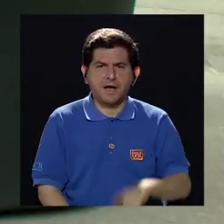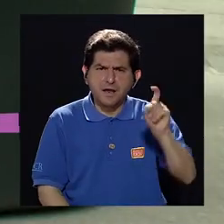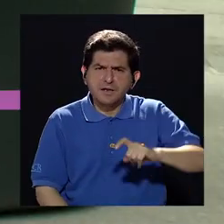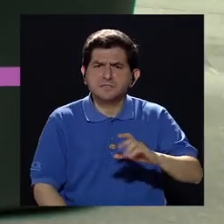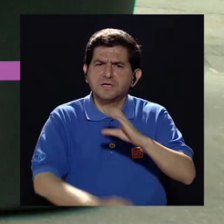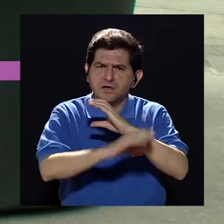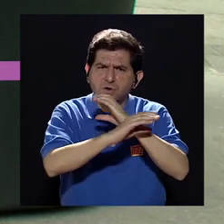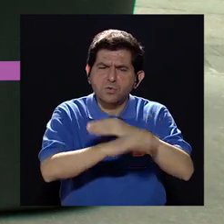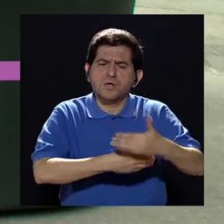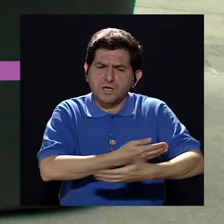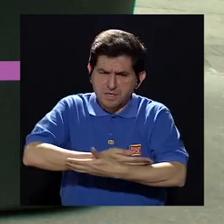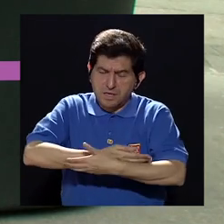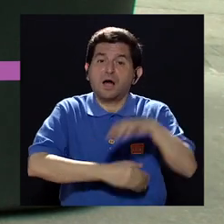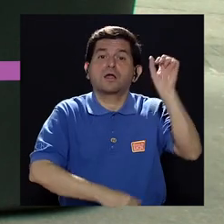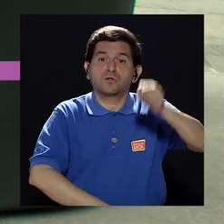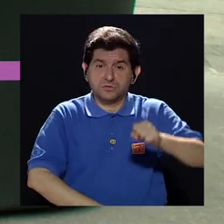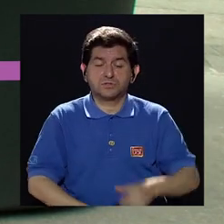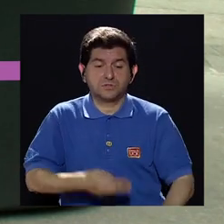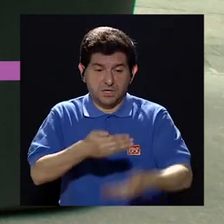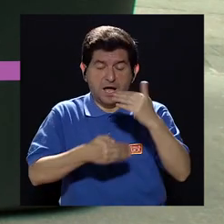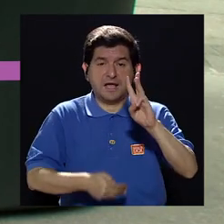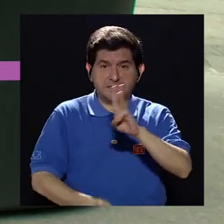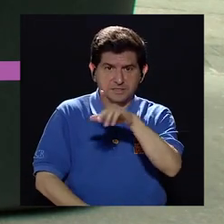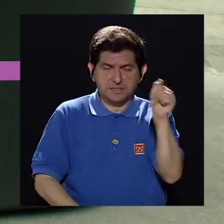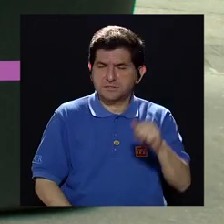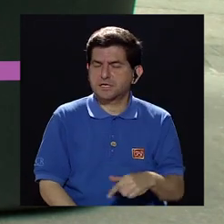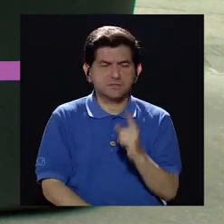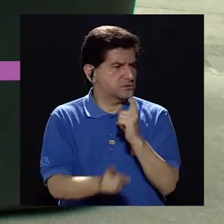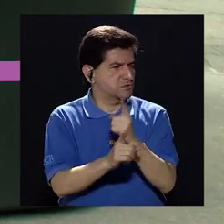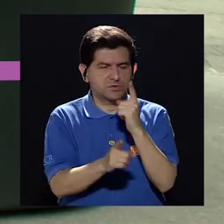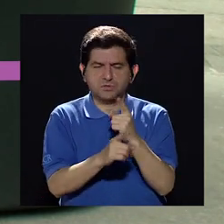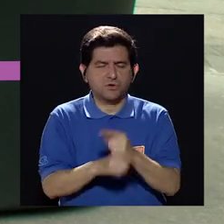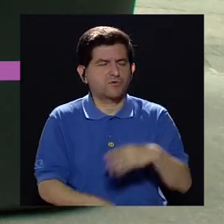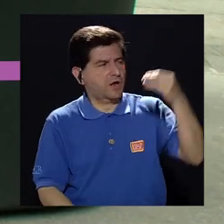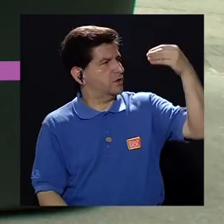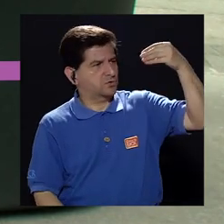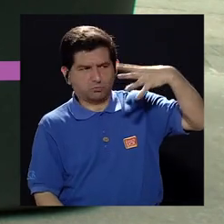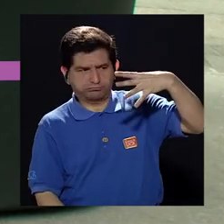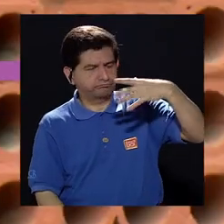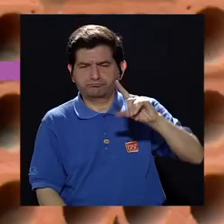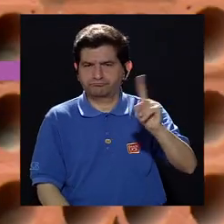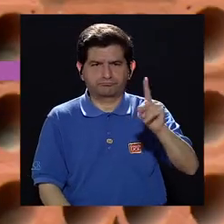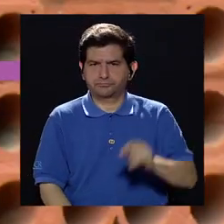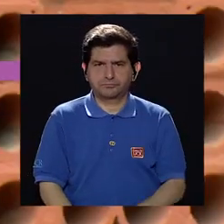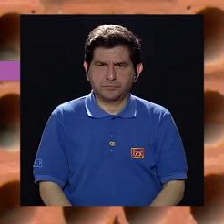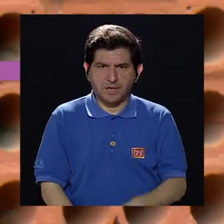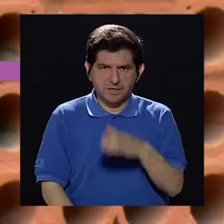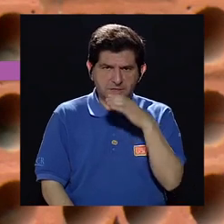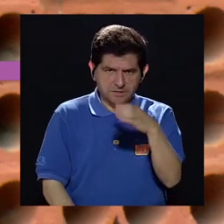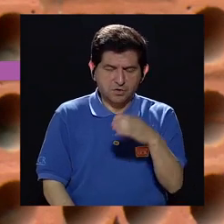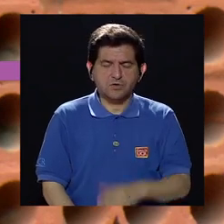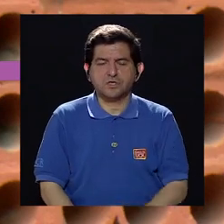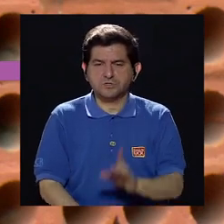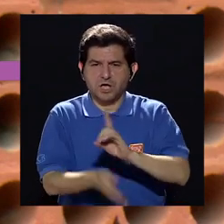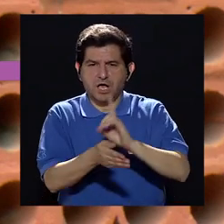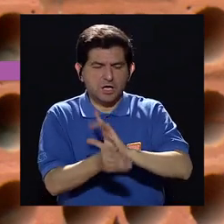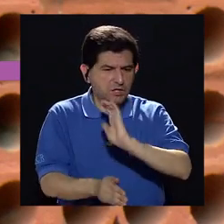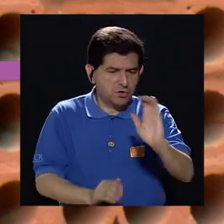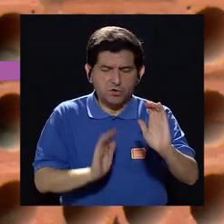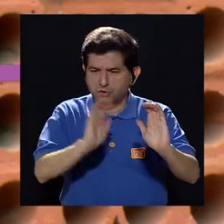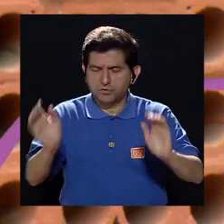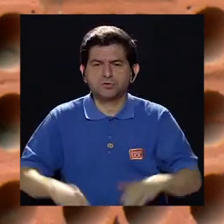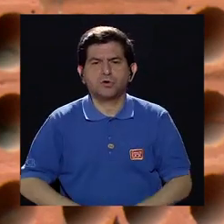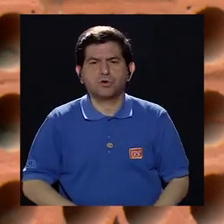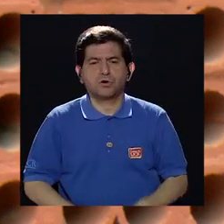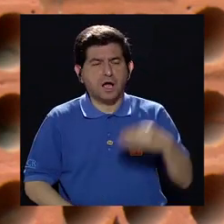que cuidarlos muchísimo, muchísimo. De hecho, antes de los seis meses no es recomendable asolearlos. Si nos recomienda el pediatra, por ejemplo,